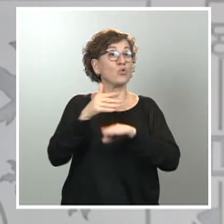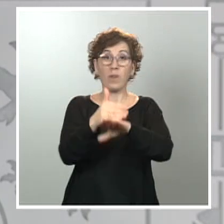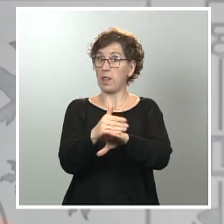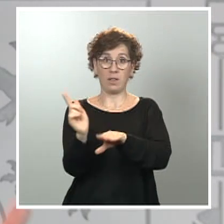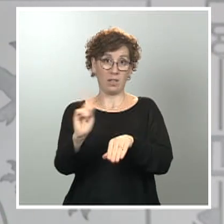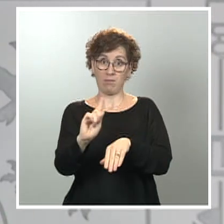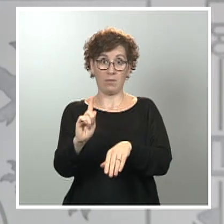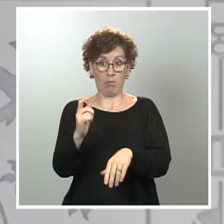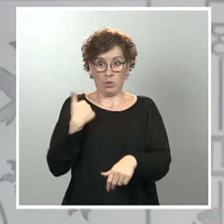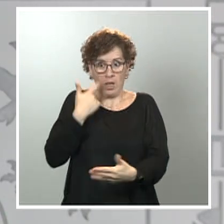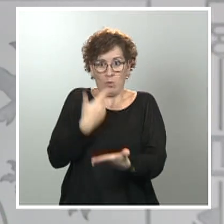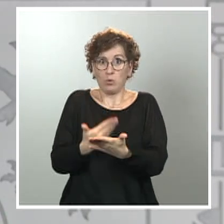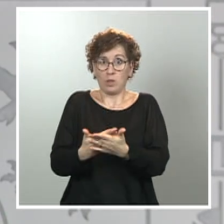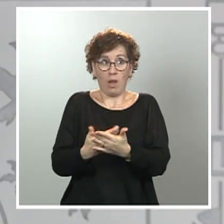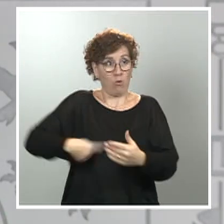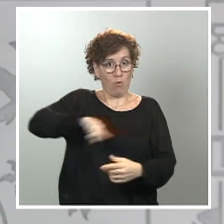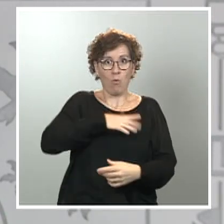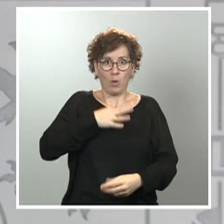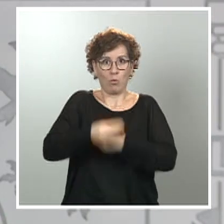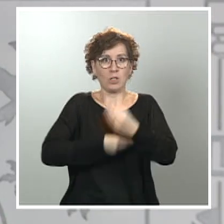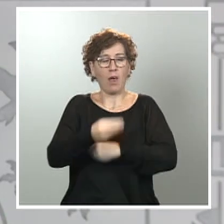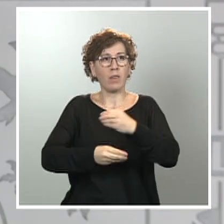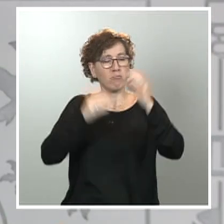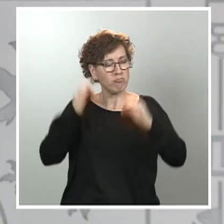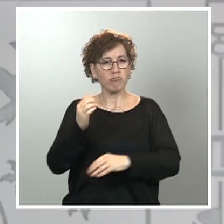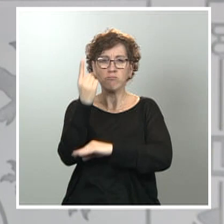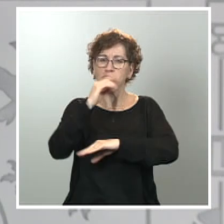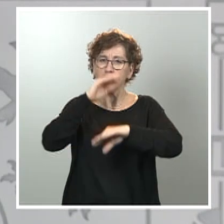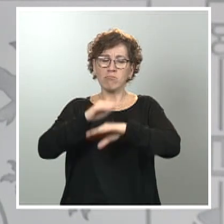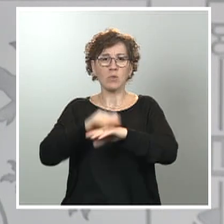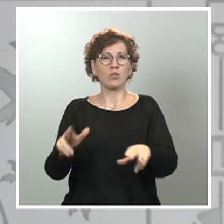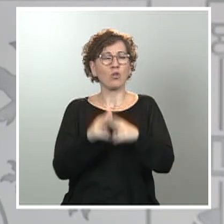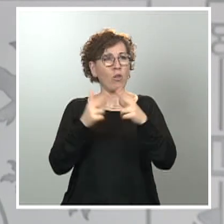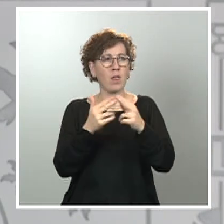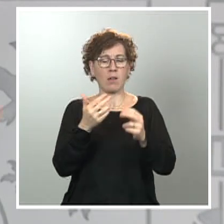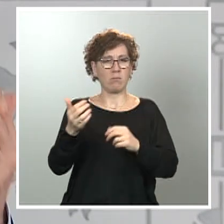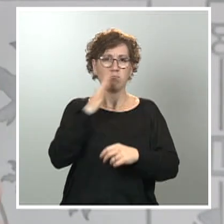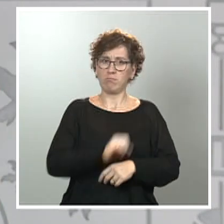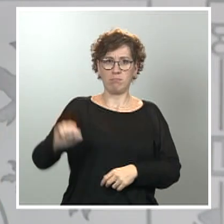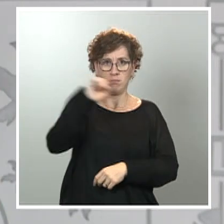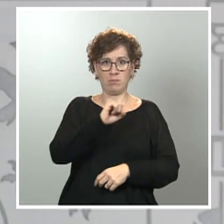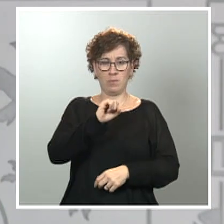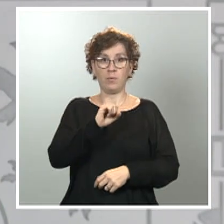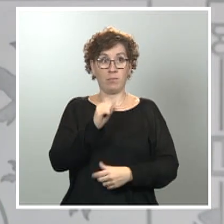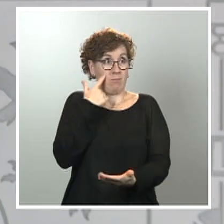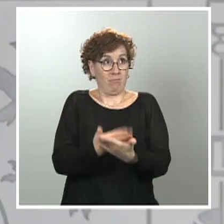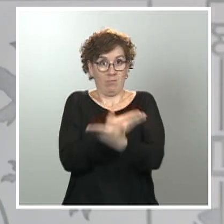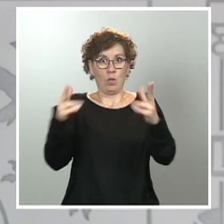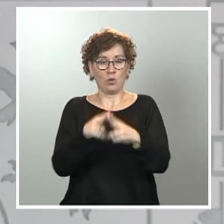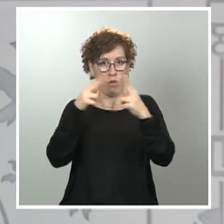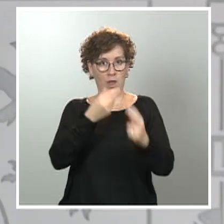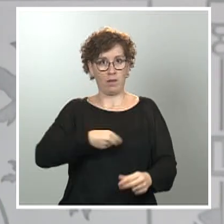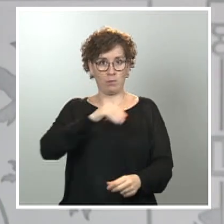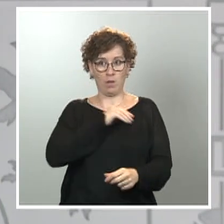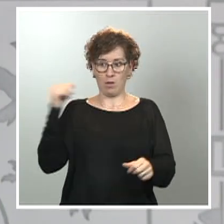demostrado que podemos hacerlo con una disciplina social ejemplar y con una moral de victoria ejemplar, como ha demostrado la sociedad española a lo largo de estas largas